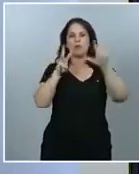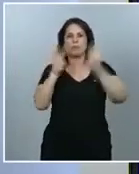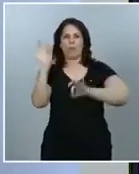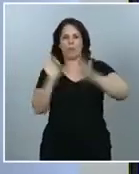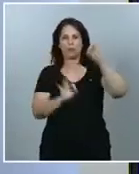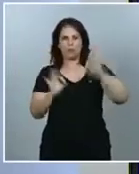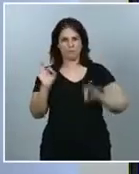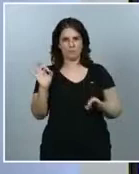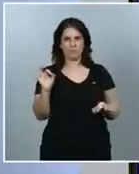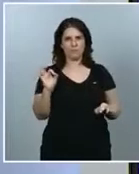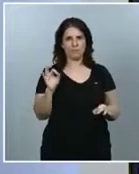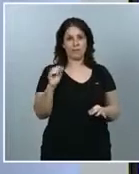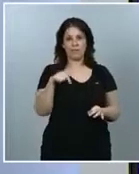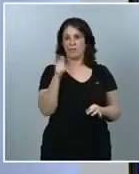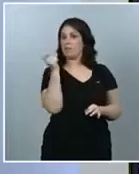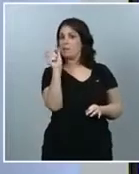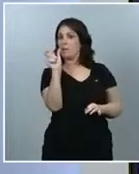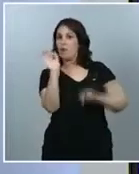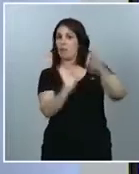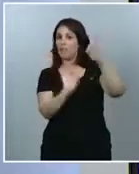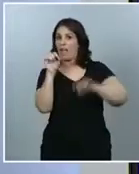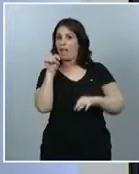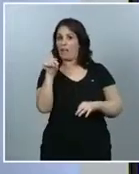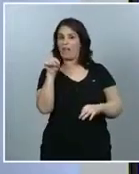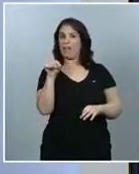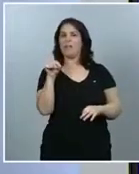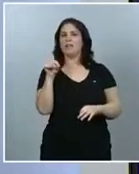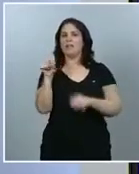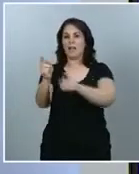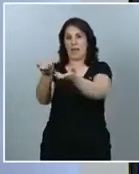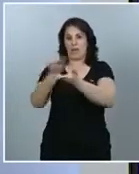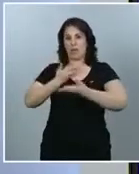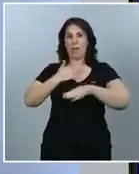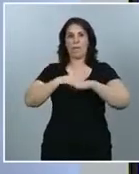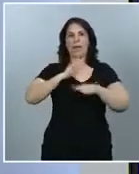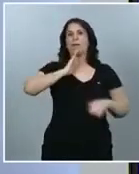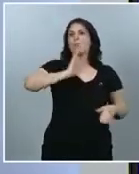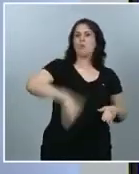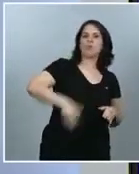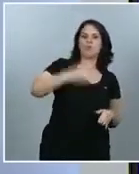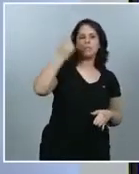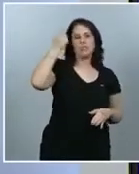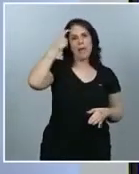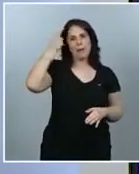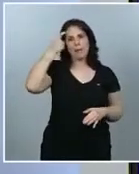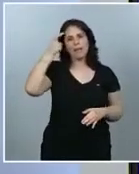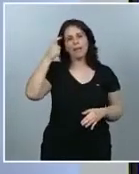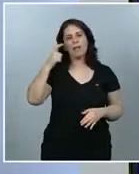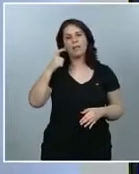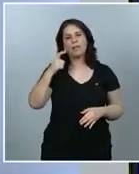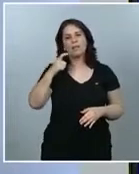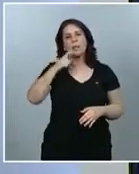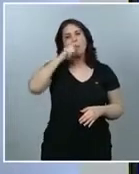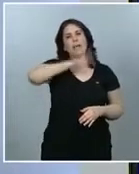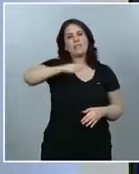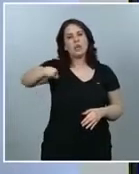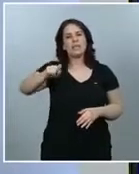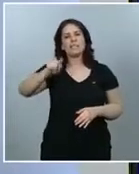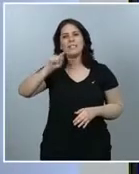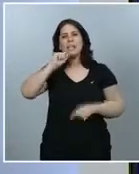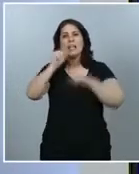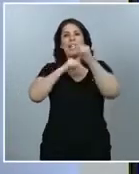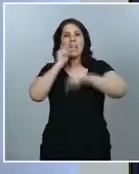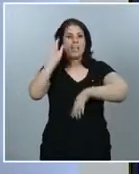porcentaje hemos podido estimar qué proporción de personas infectadas, considerando